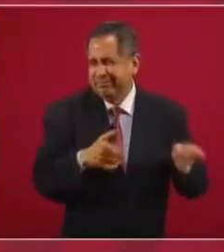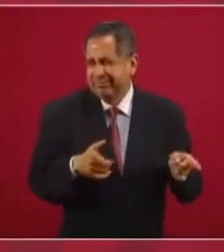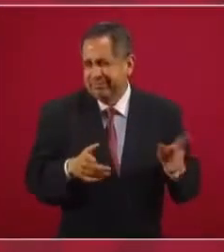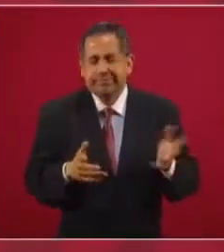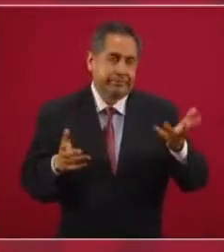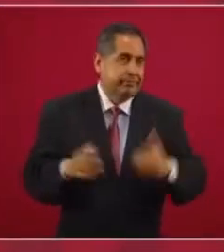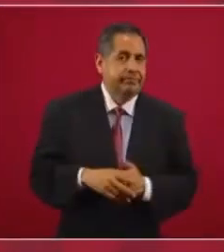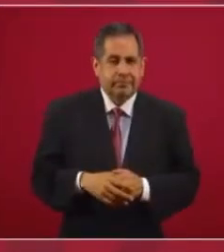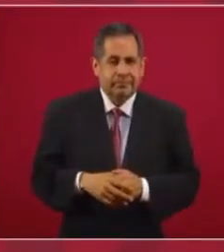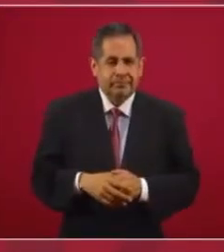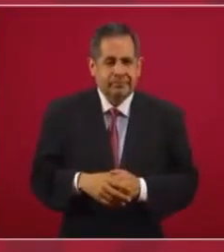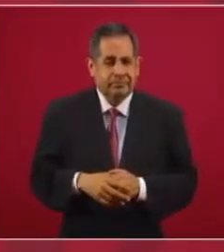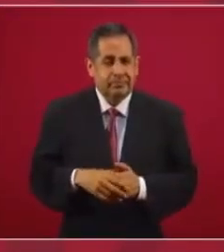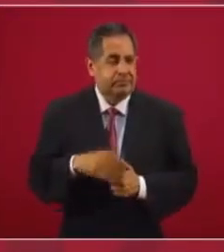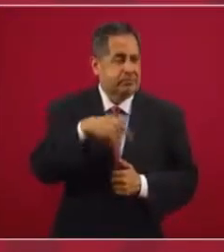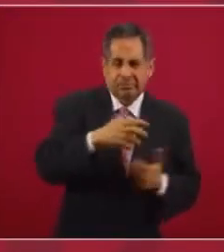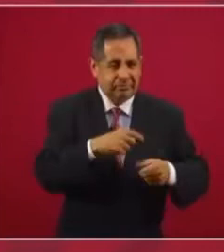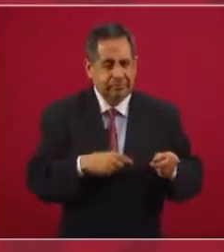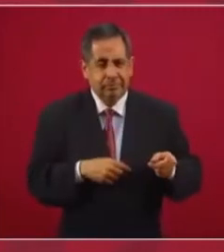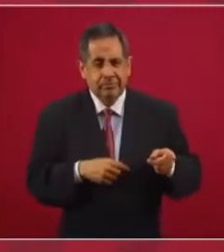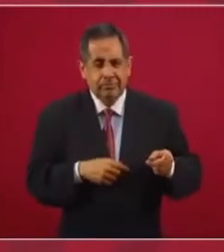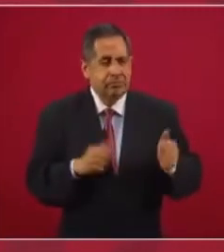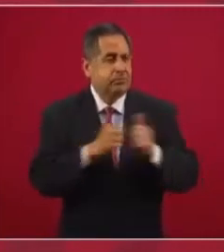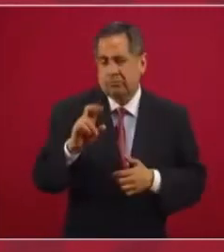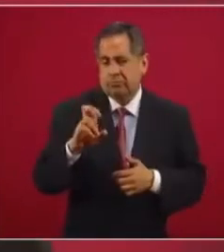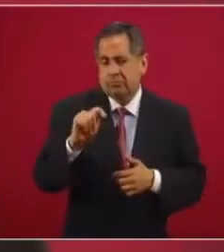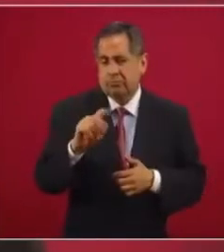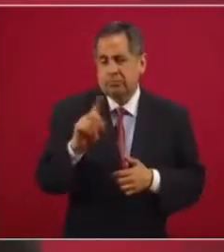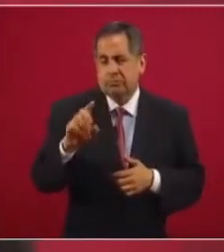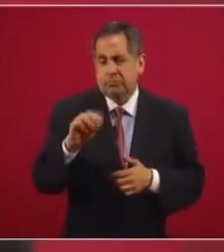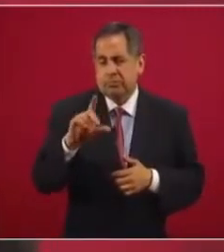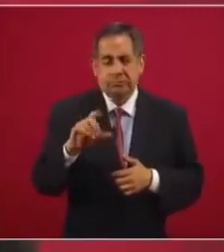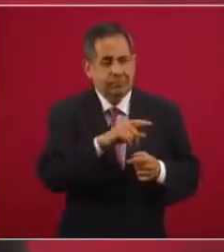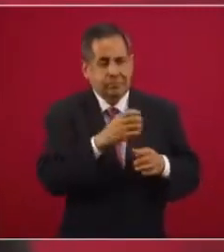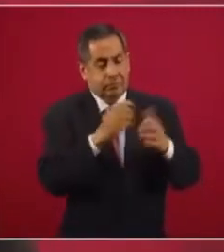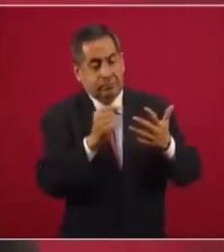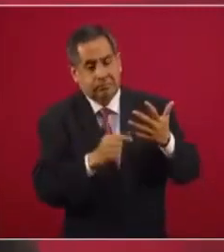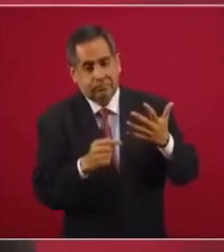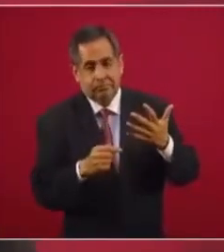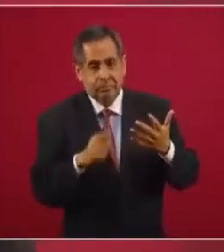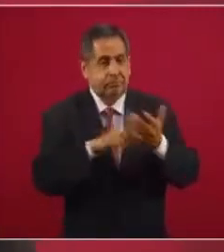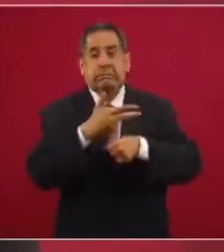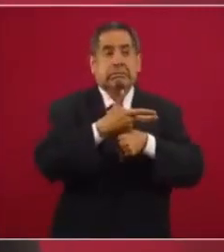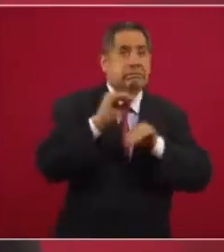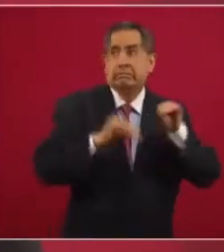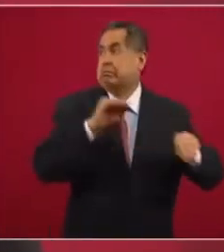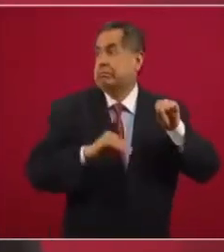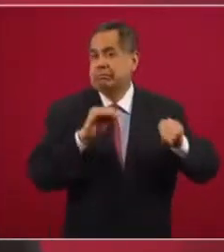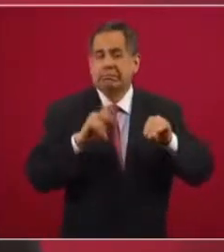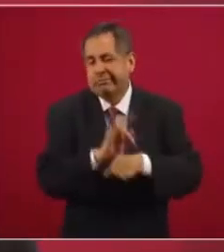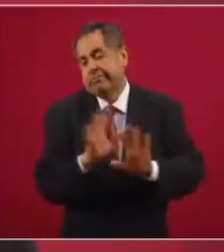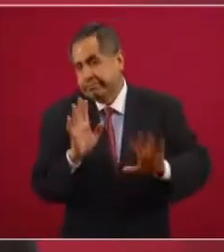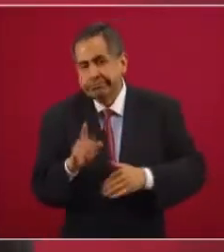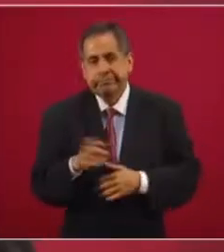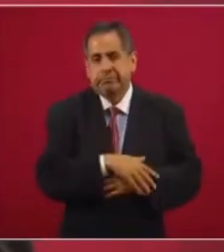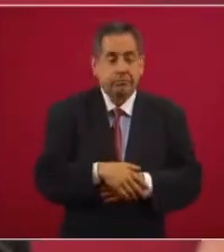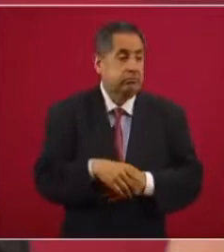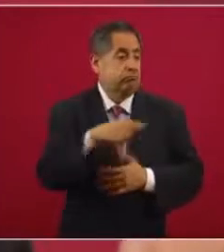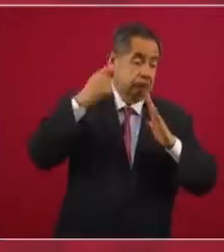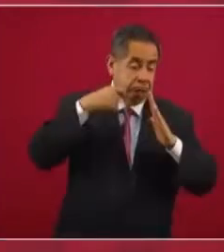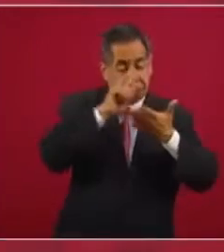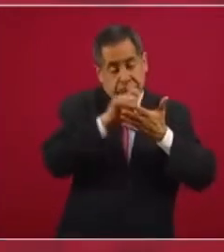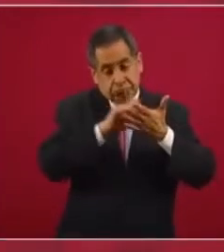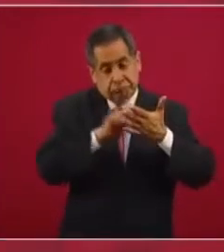hicieron con el señor Loret de Mola, entre otras cosas, aparte de sus montajes publicitarios, todo un